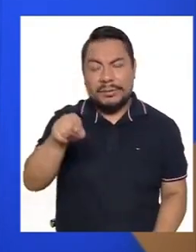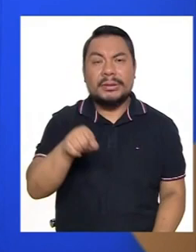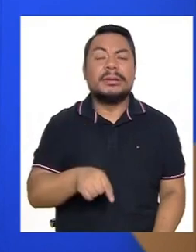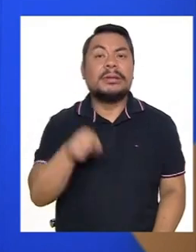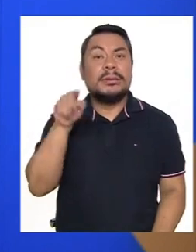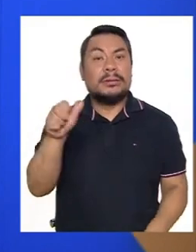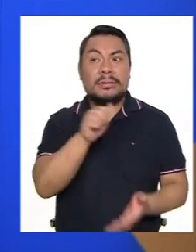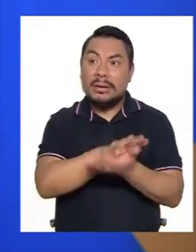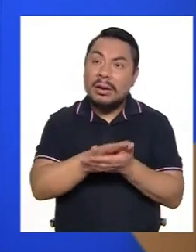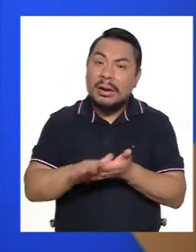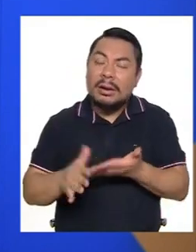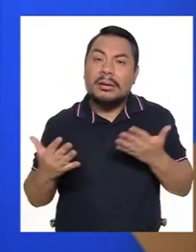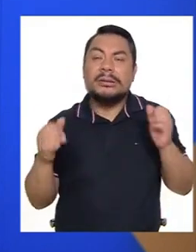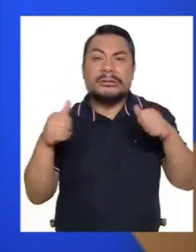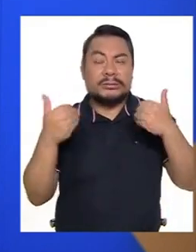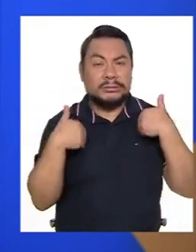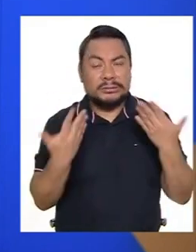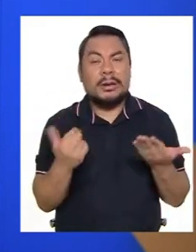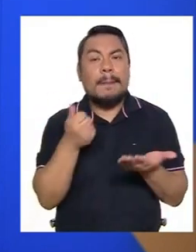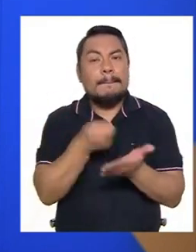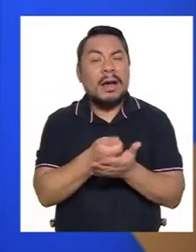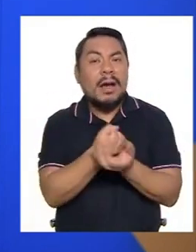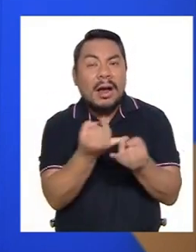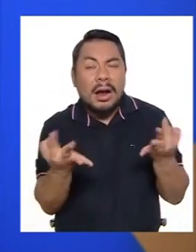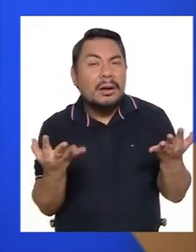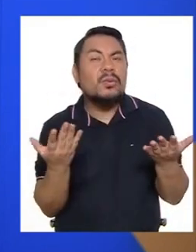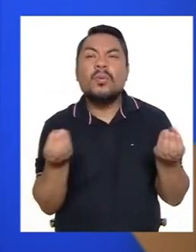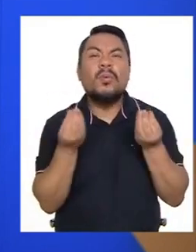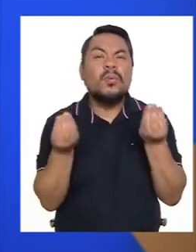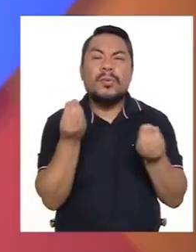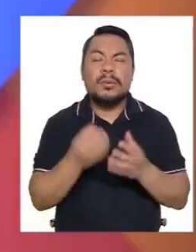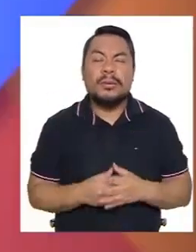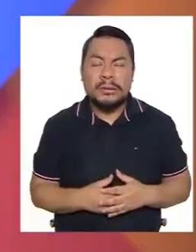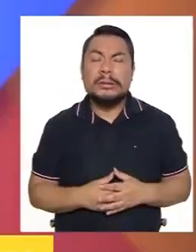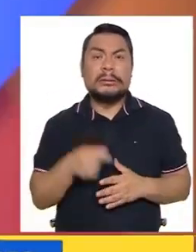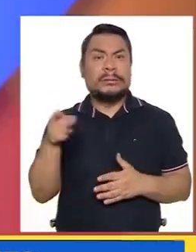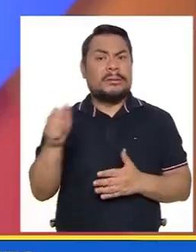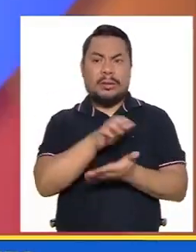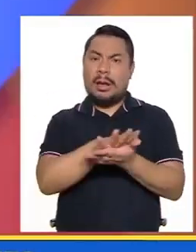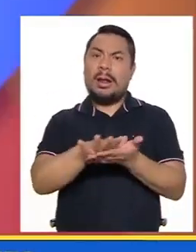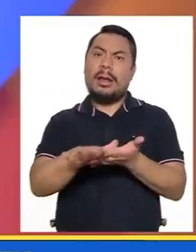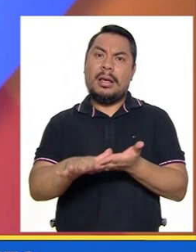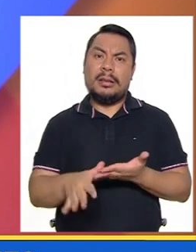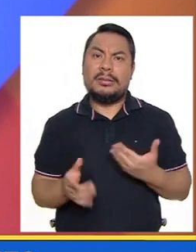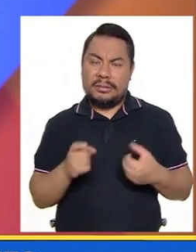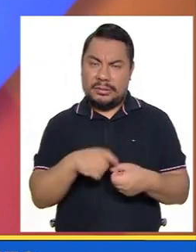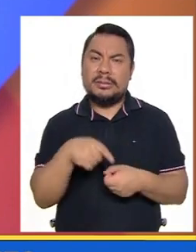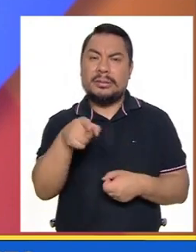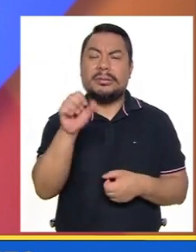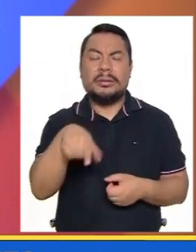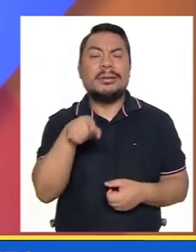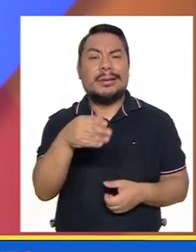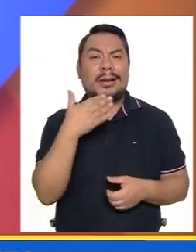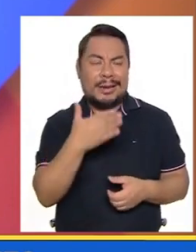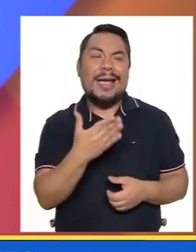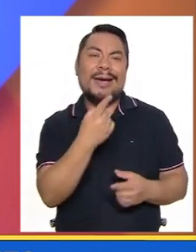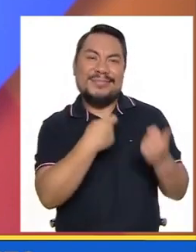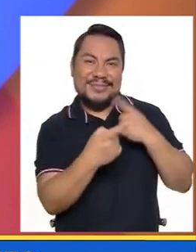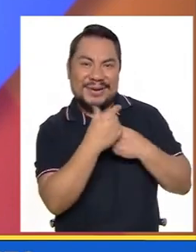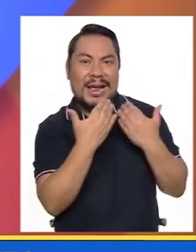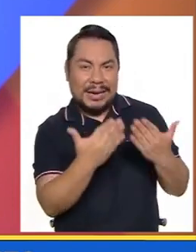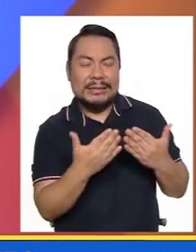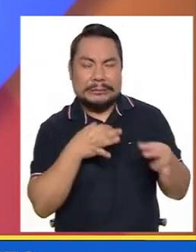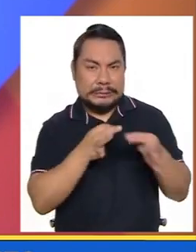¿es gratuito? ¿Se tiene que pagar algo, hay que inscribirse? ¿Cómo es? No, totalmente gratuito. Ese es algo, y gracias por la pregunta,